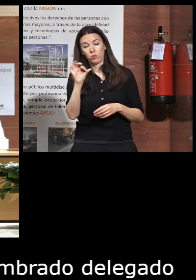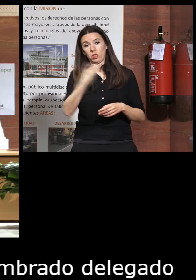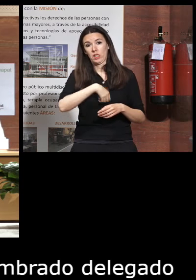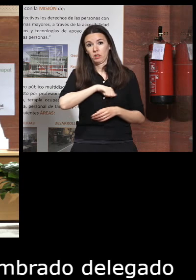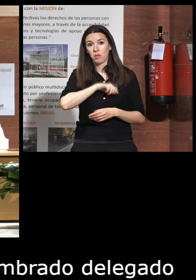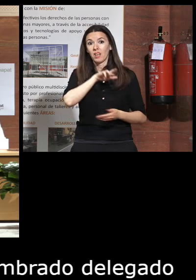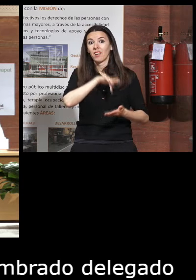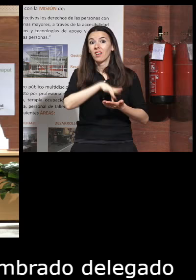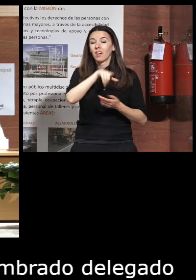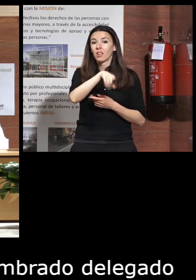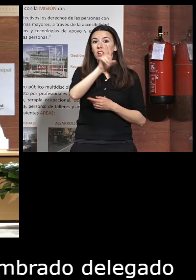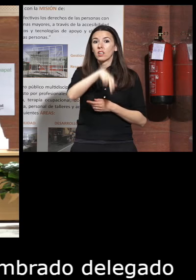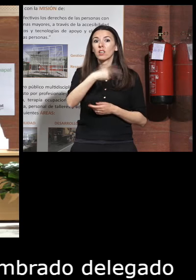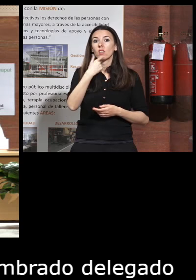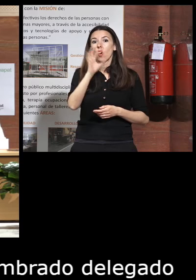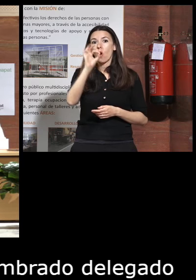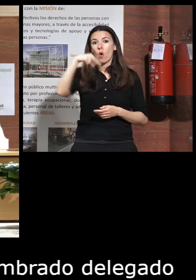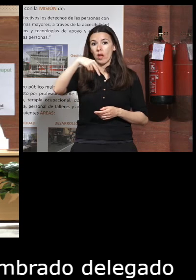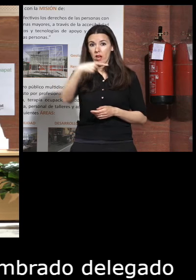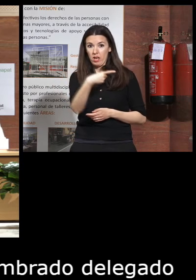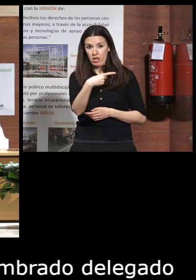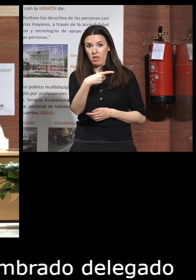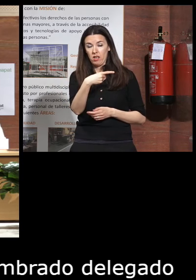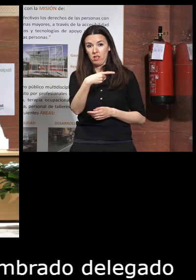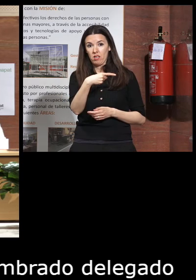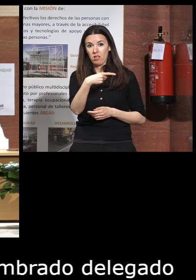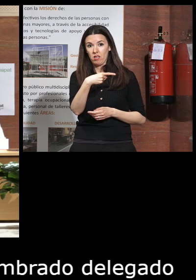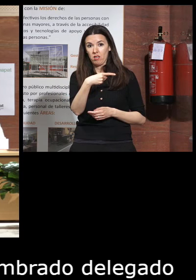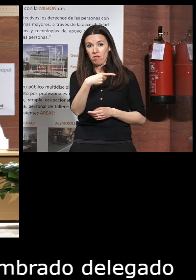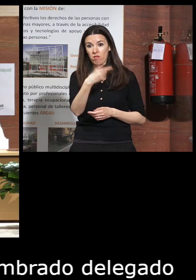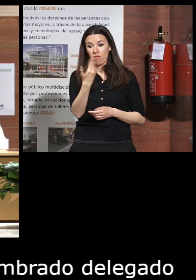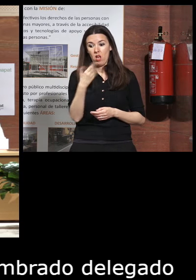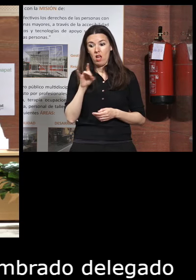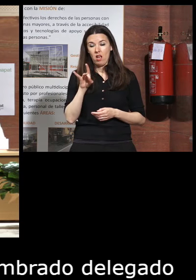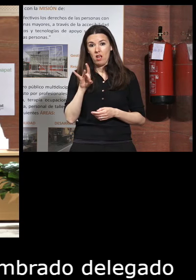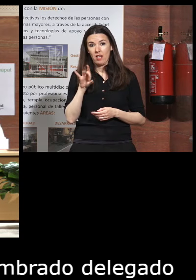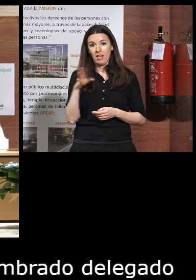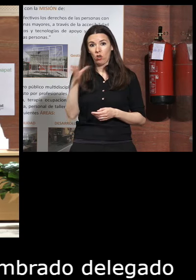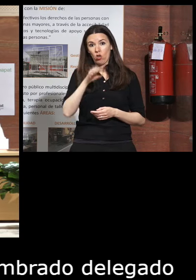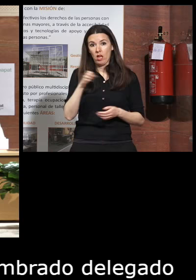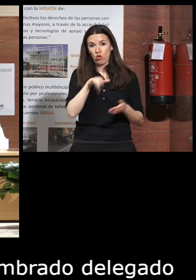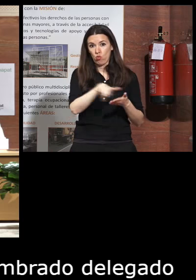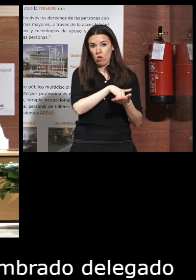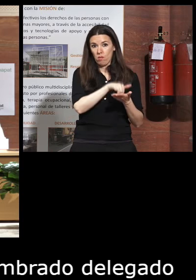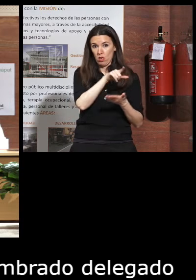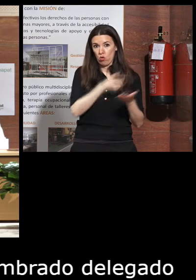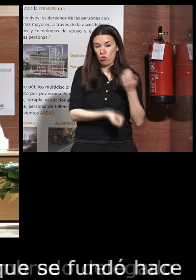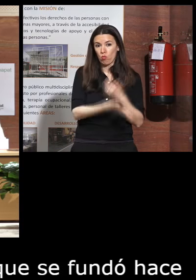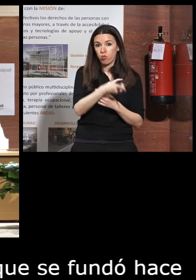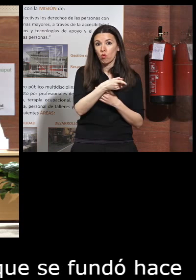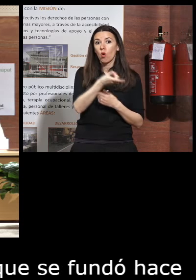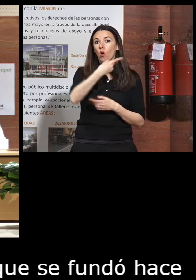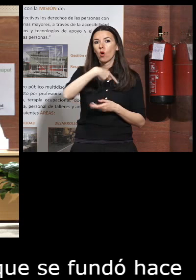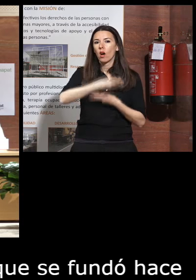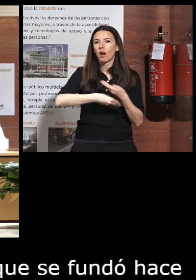una ONG que se fundó hace 14 años en Nueva York y que lo que hacemos